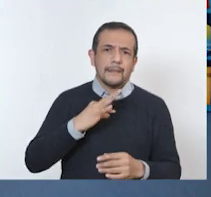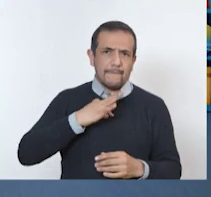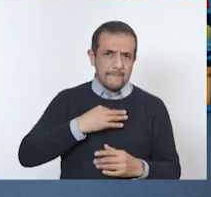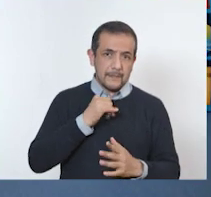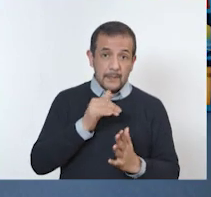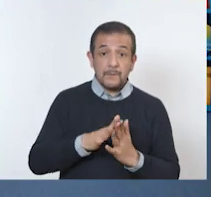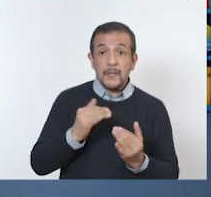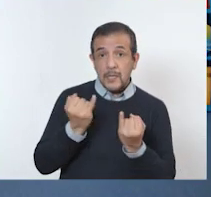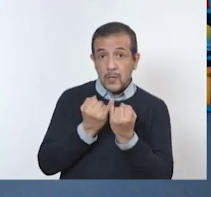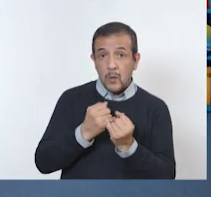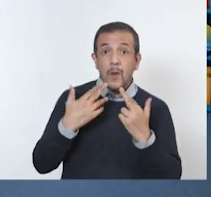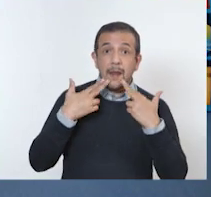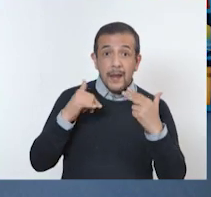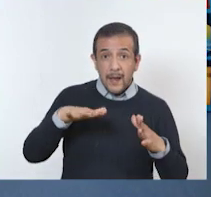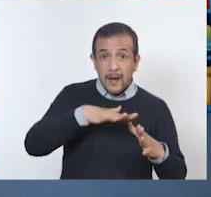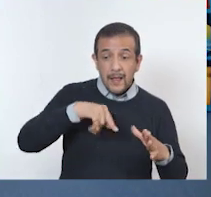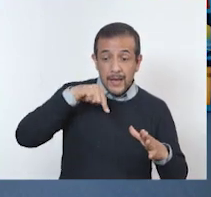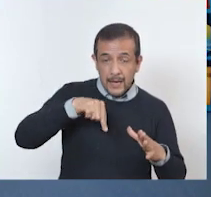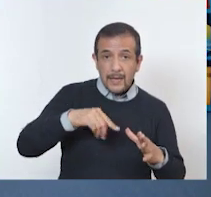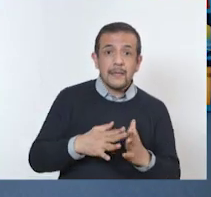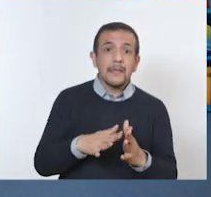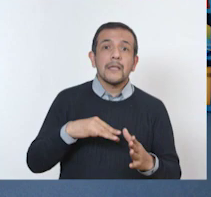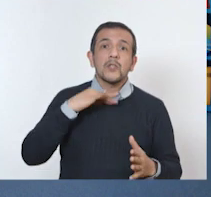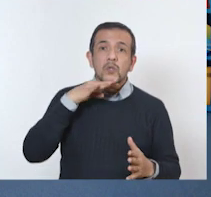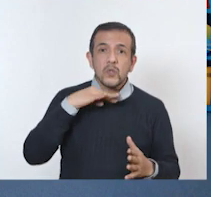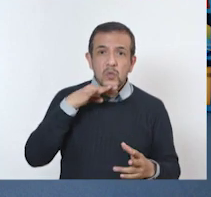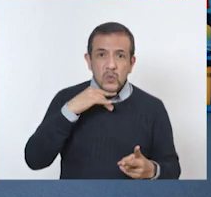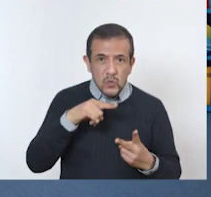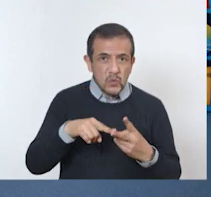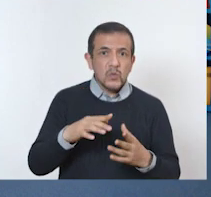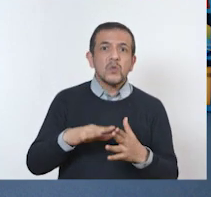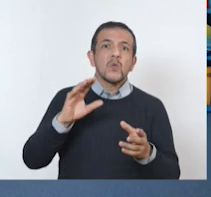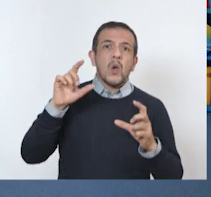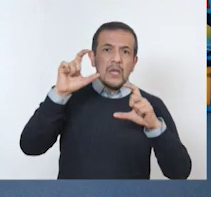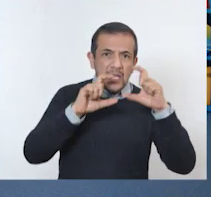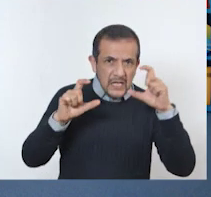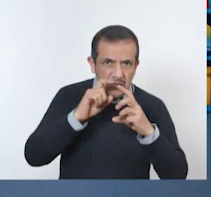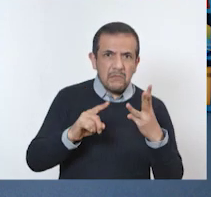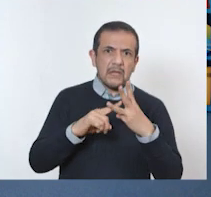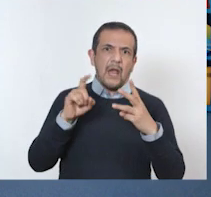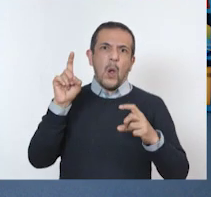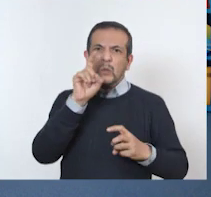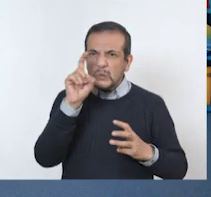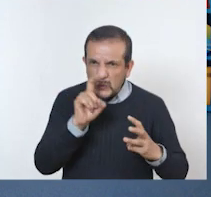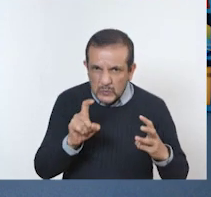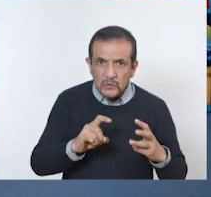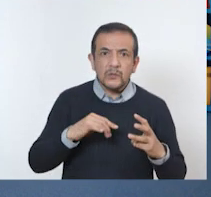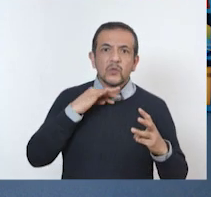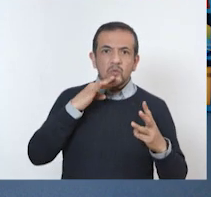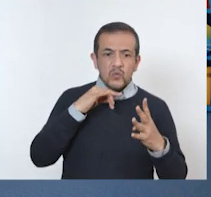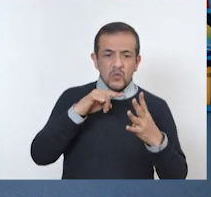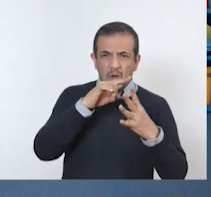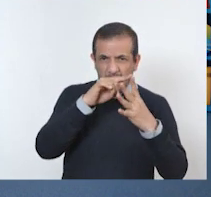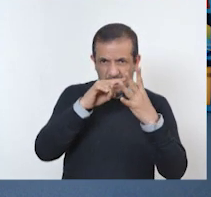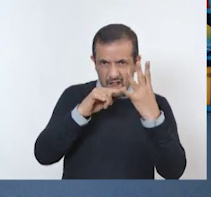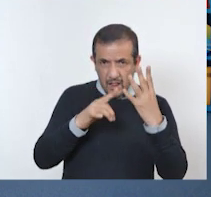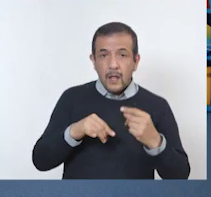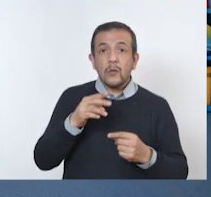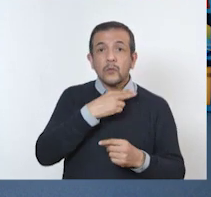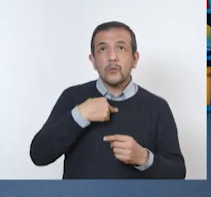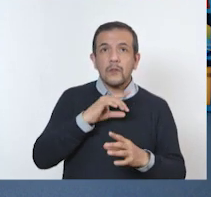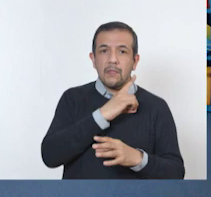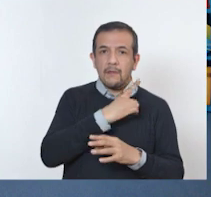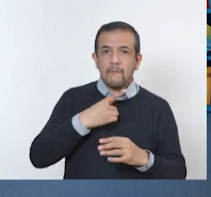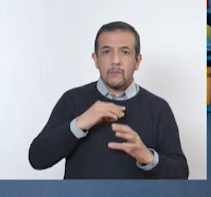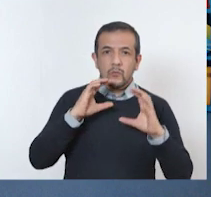las granjas sean libres de contaminantes, químicos nocivos, insecticidas o estimulantes. Así cuidamos el planeta